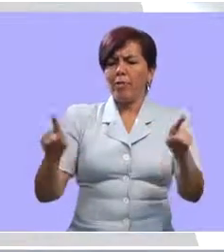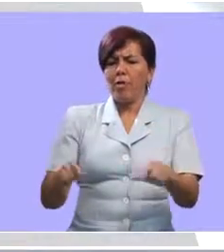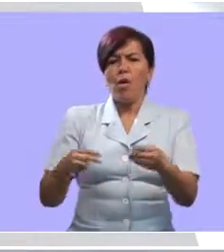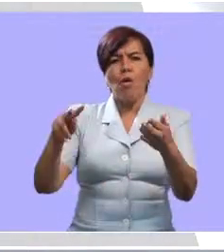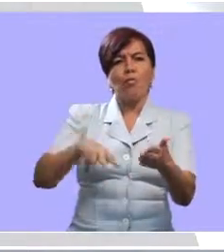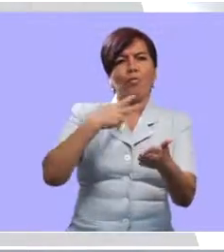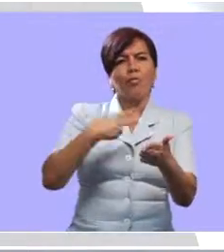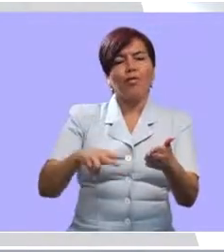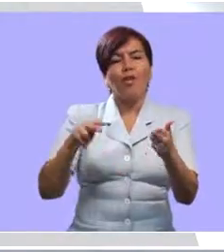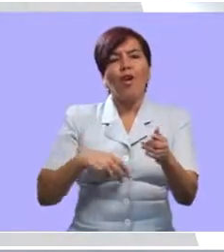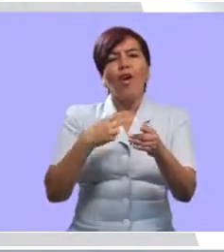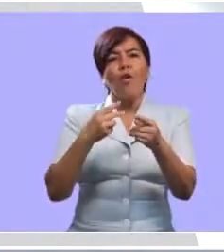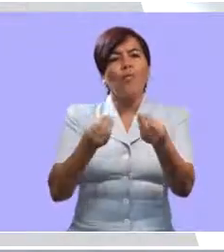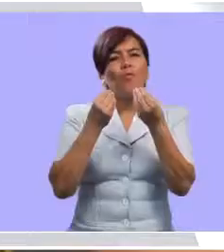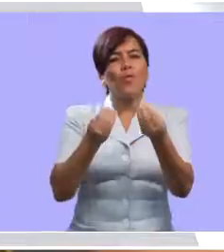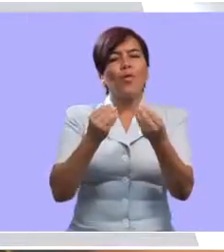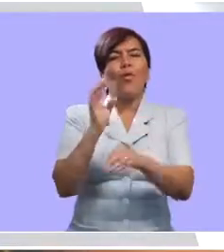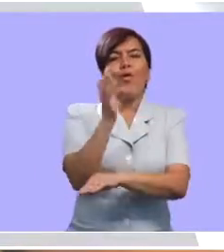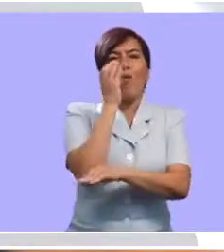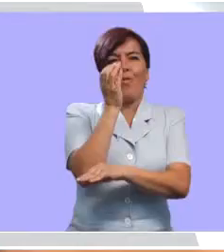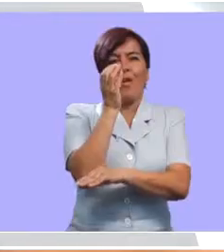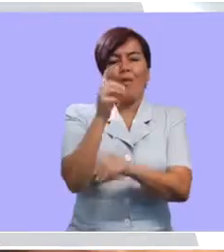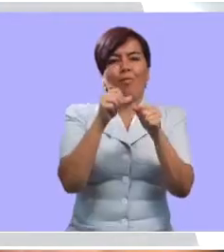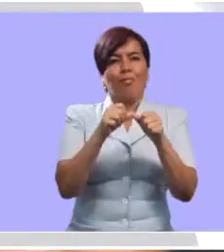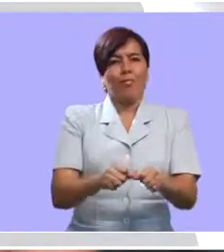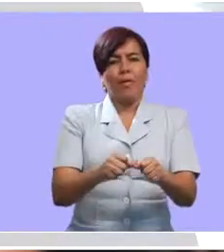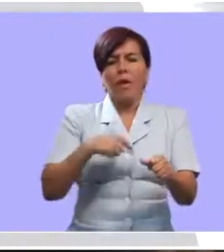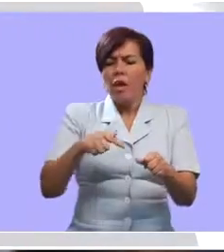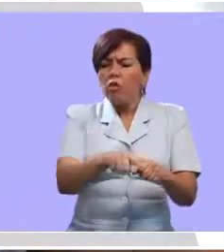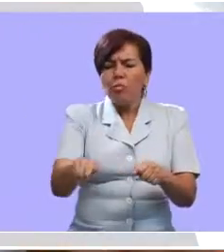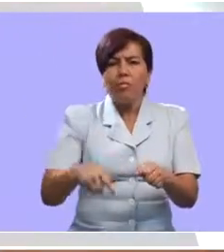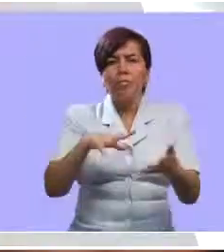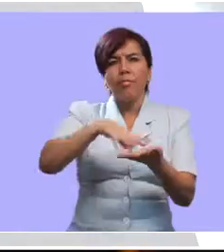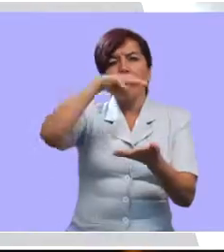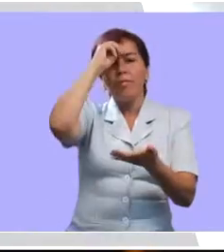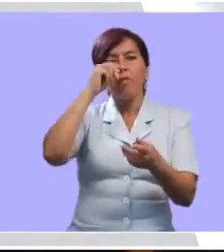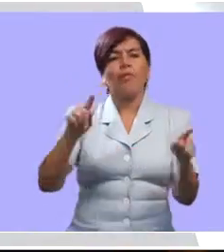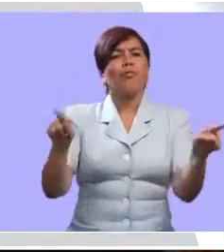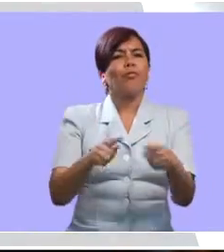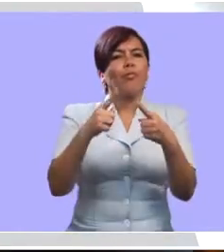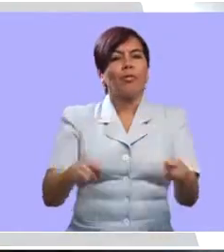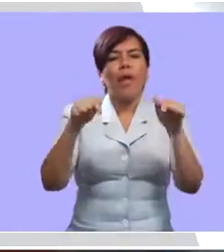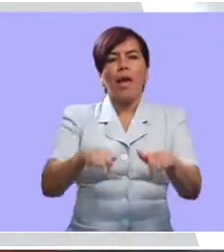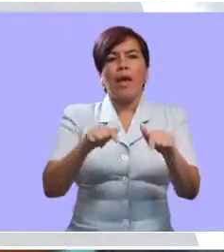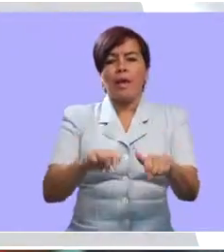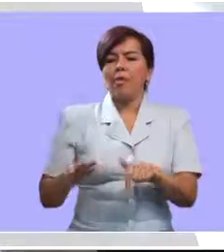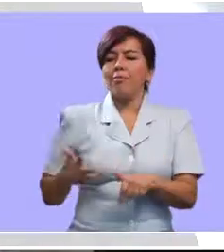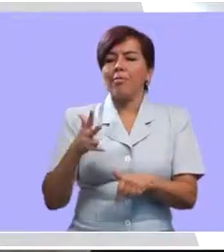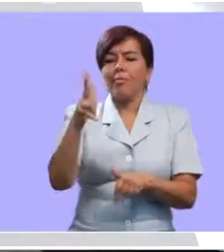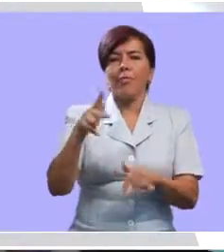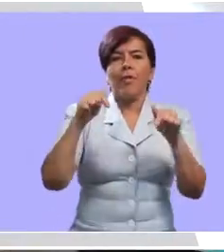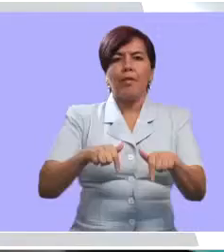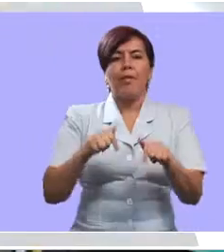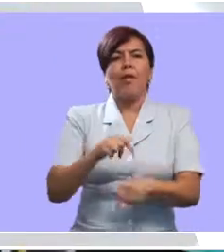folclore colombiano. La idea es que los niños aprendan de ritmos musicales de la región